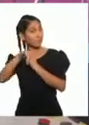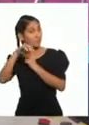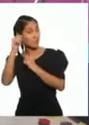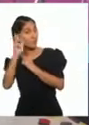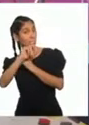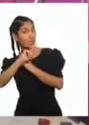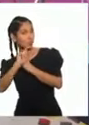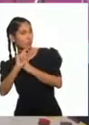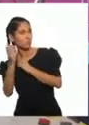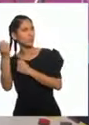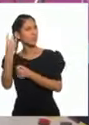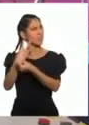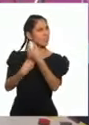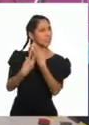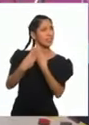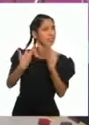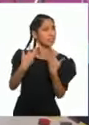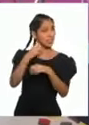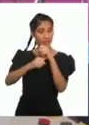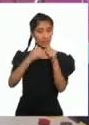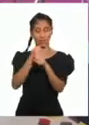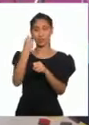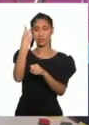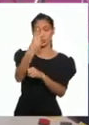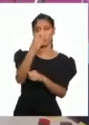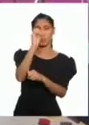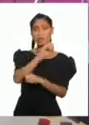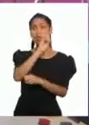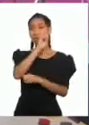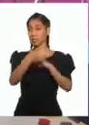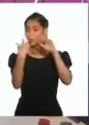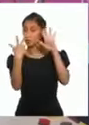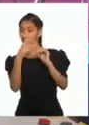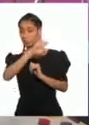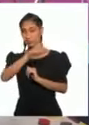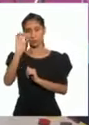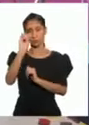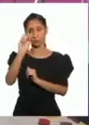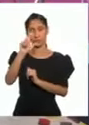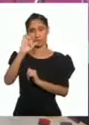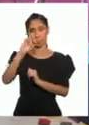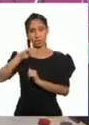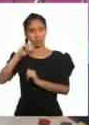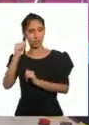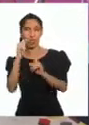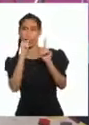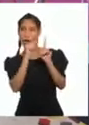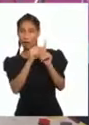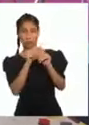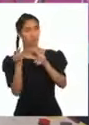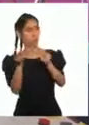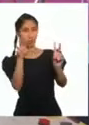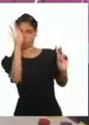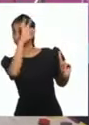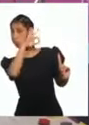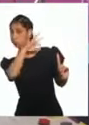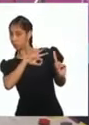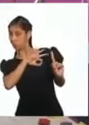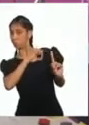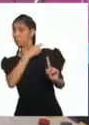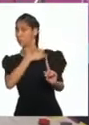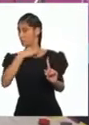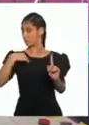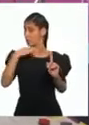2018 Olinda Silvano Recibió Un reconocimiento Del Ministerio de Cultura Como